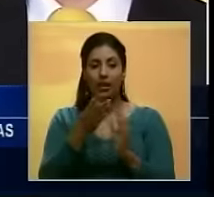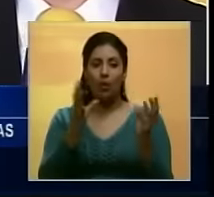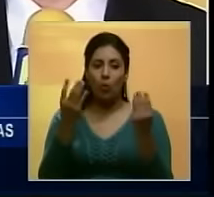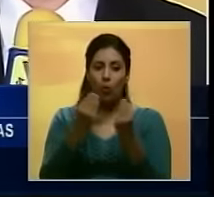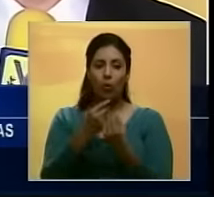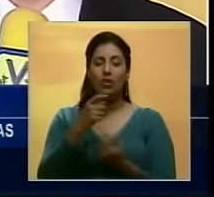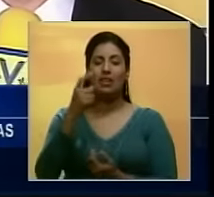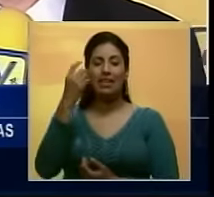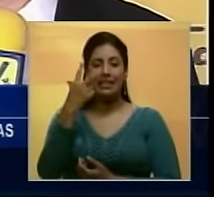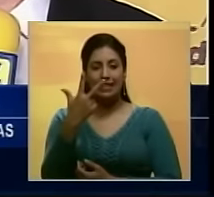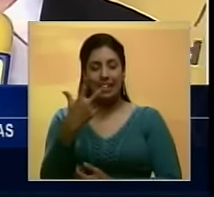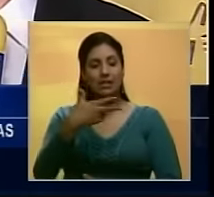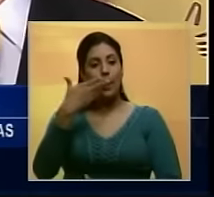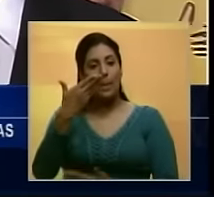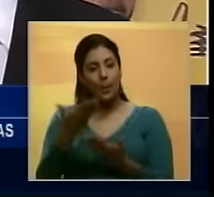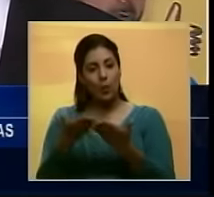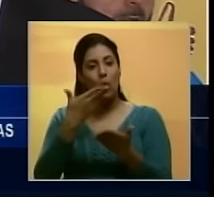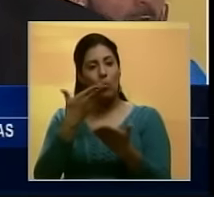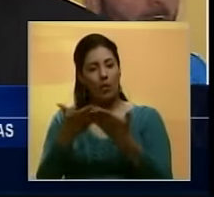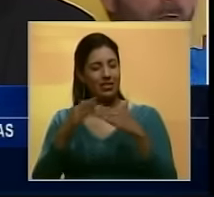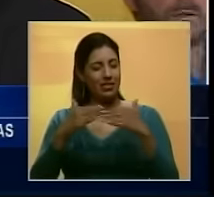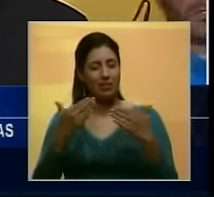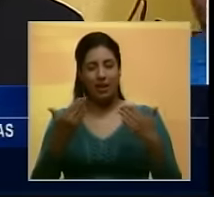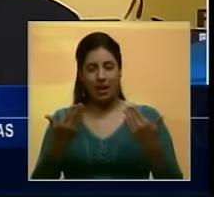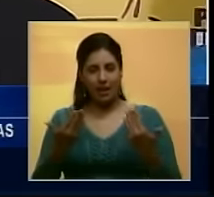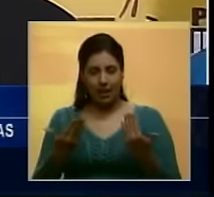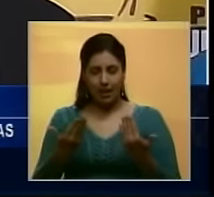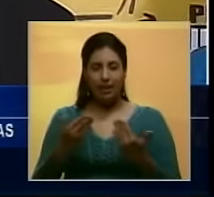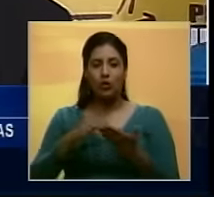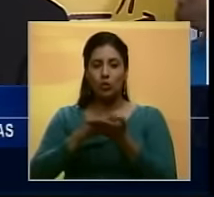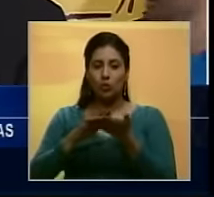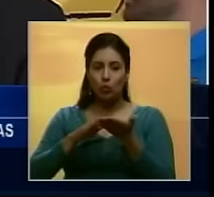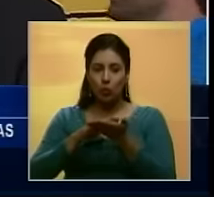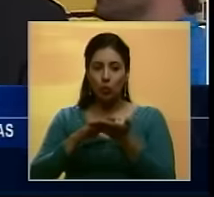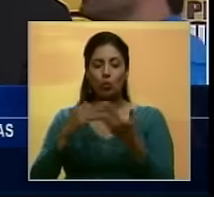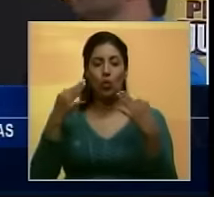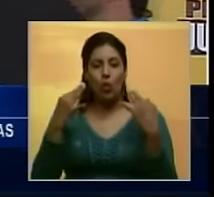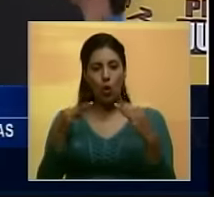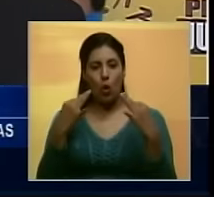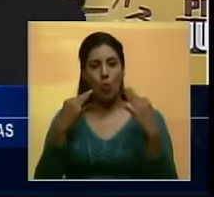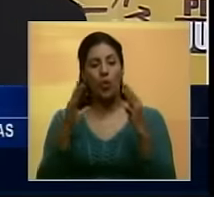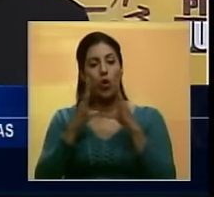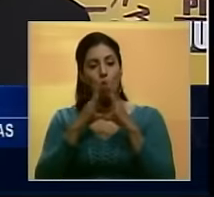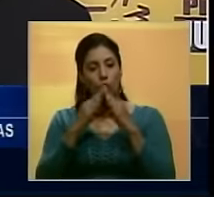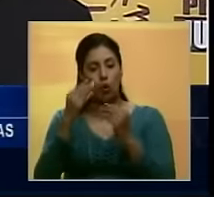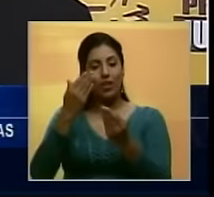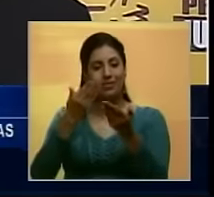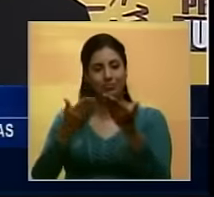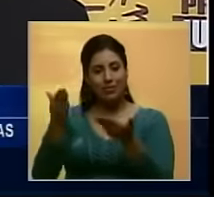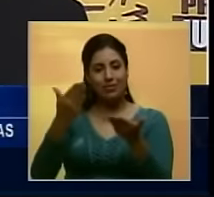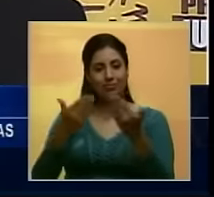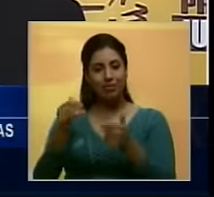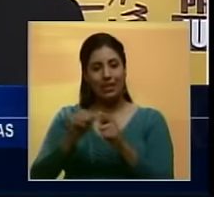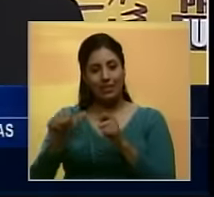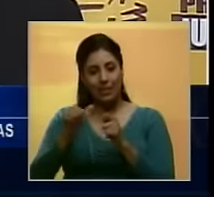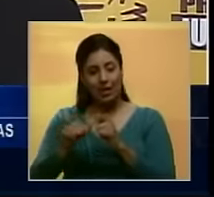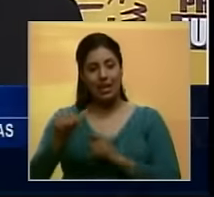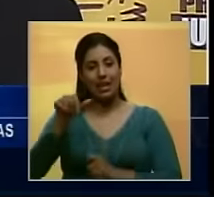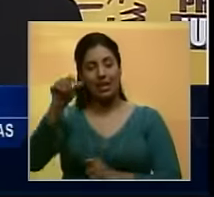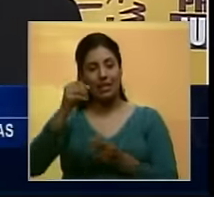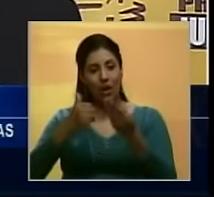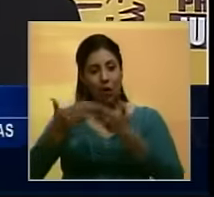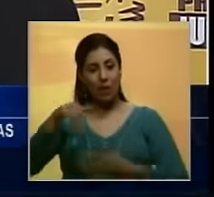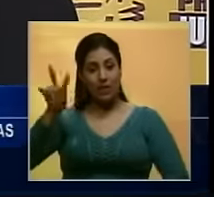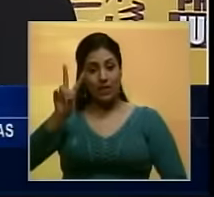conjunto de tres propuestas Para que se solucione y se normalice La distribución de billetes en la